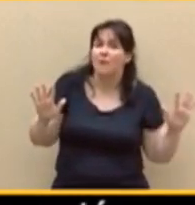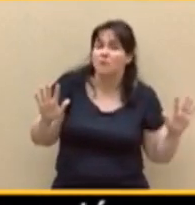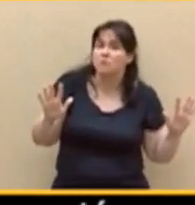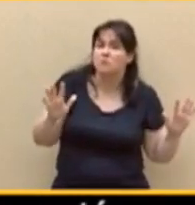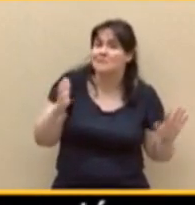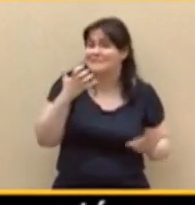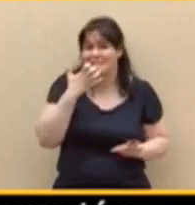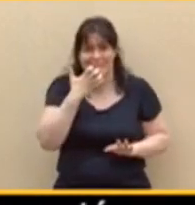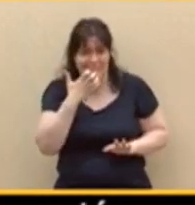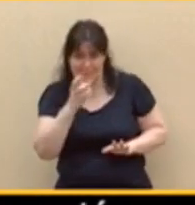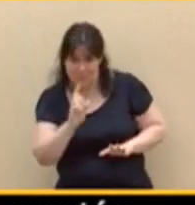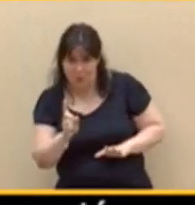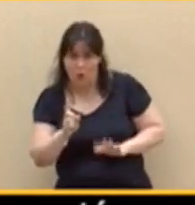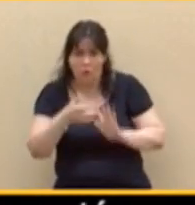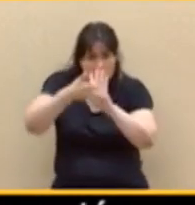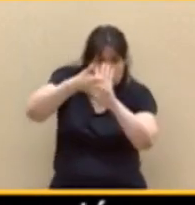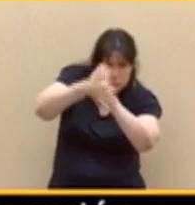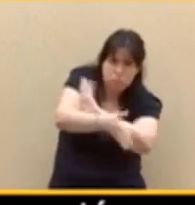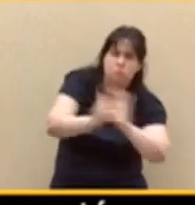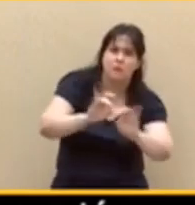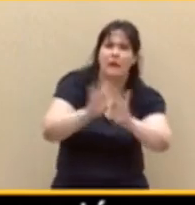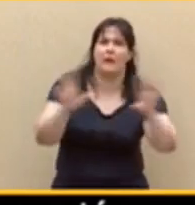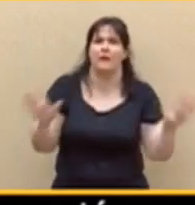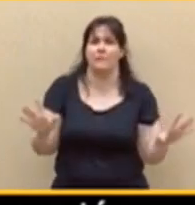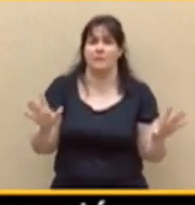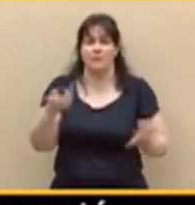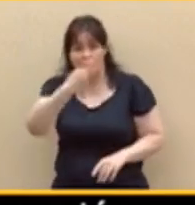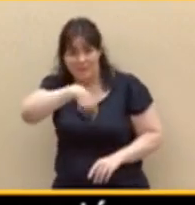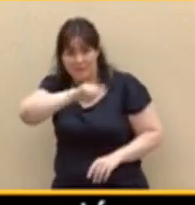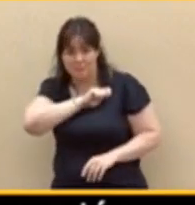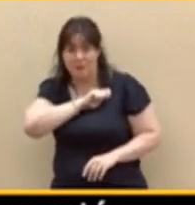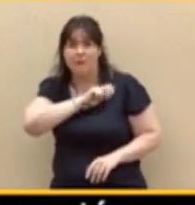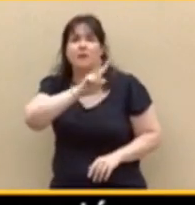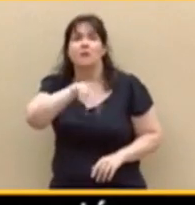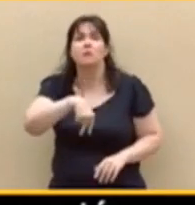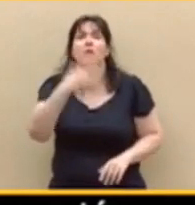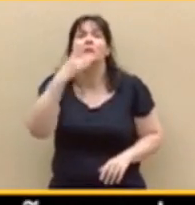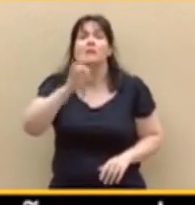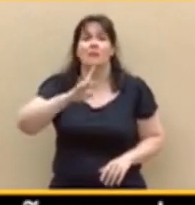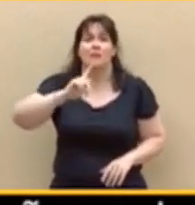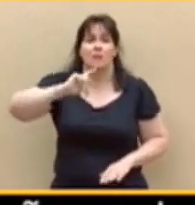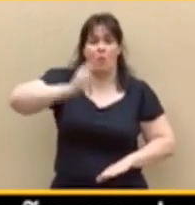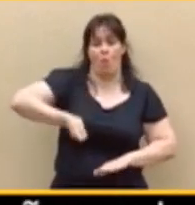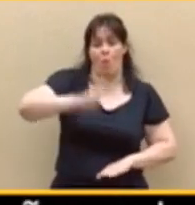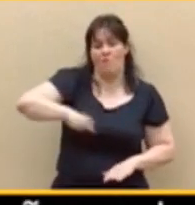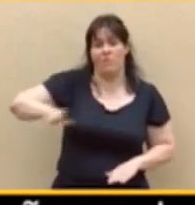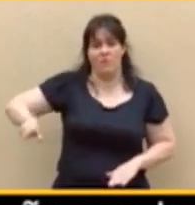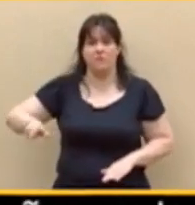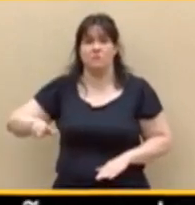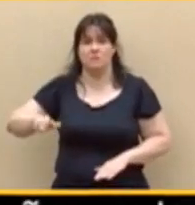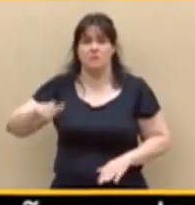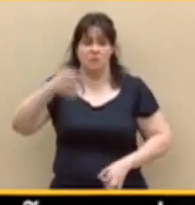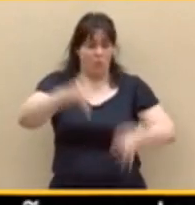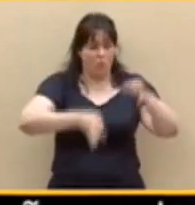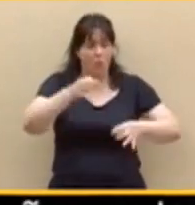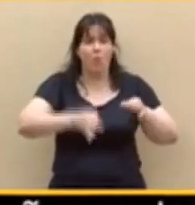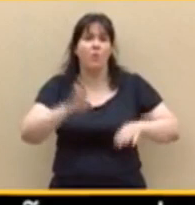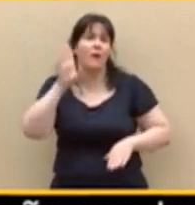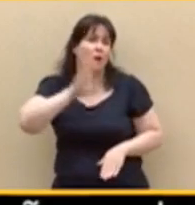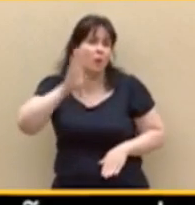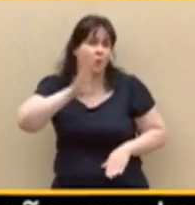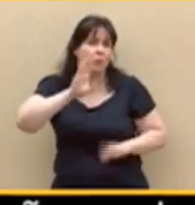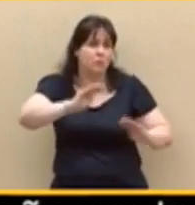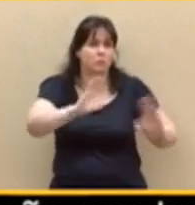lo explico claramente. España son los jueces que juzgan la corrupción de su partido político a pesar de ustedes.